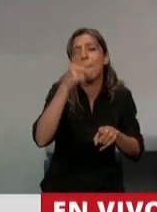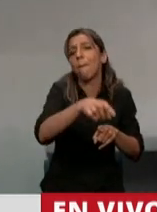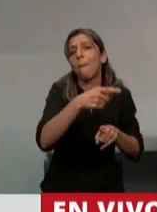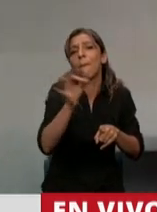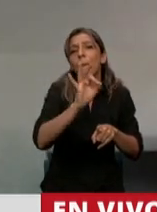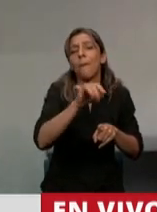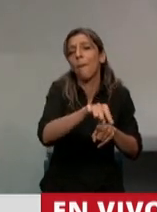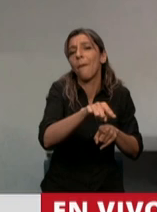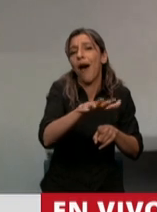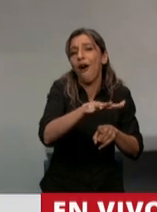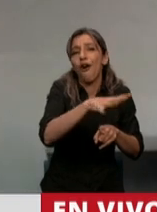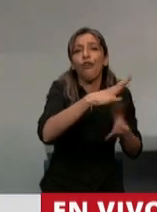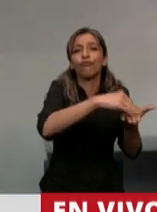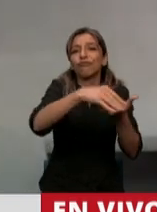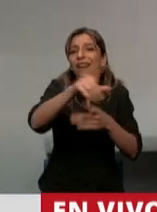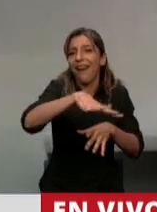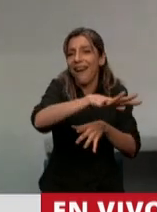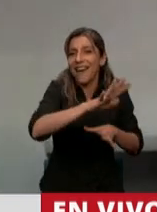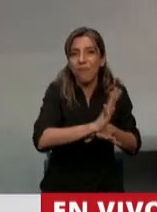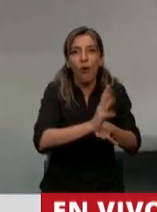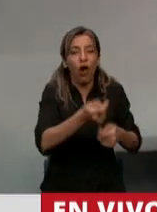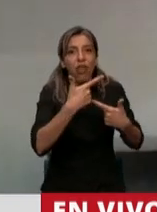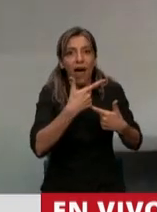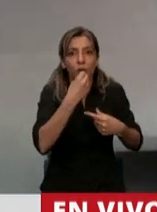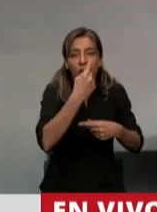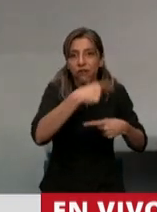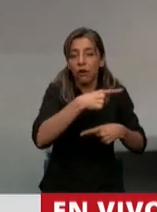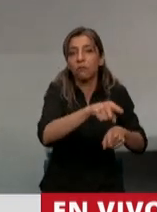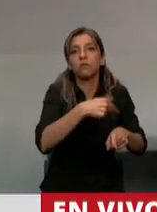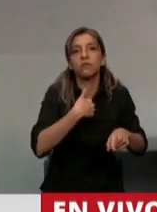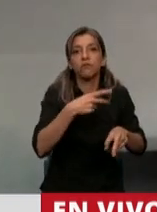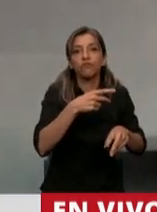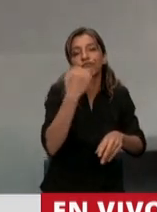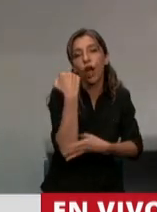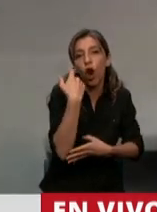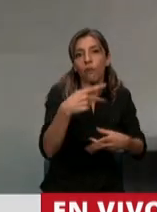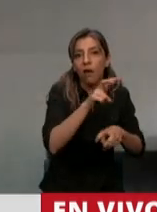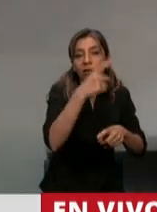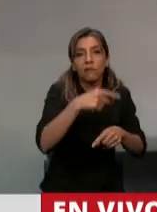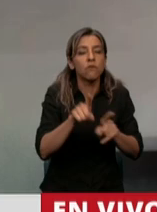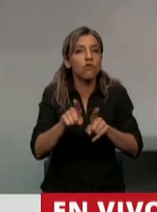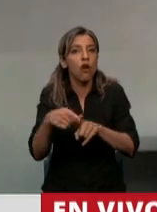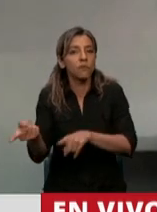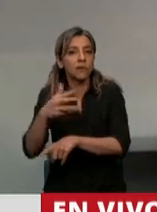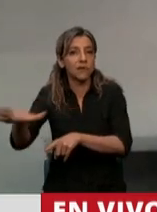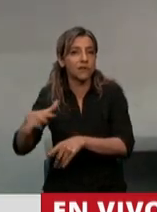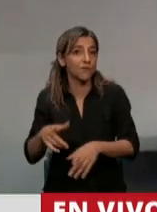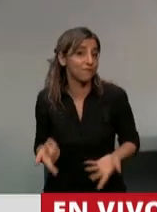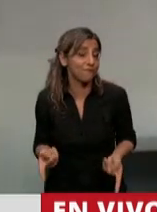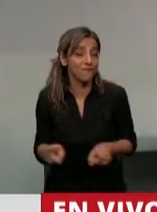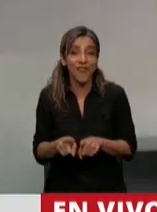vaca, con el reservorio uno de los más importantes del mundo en vaca muerta,